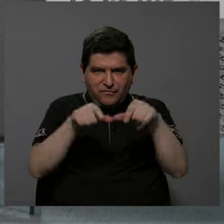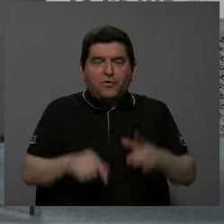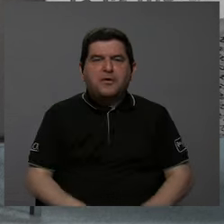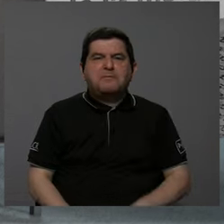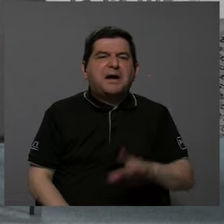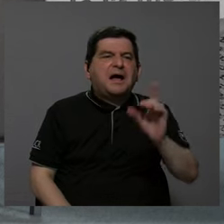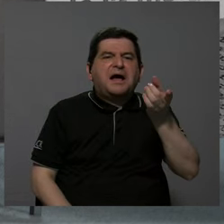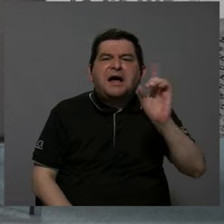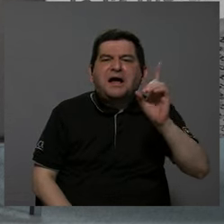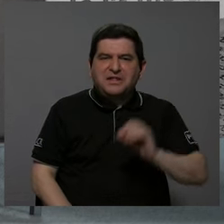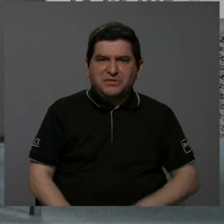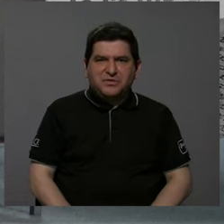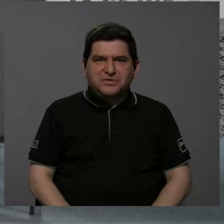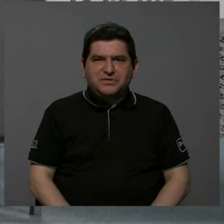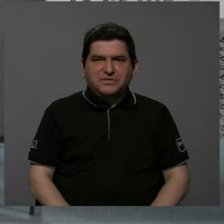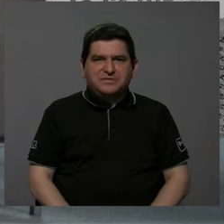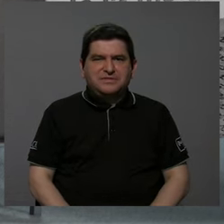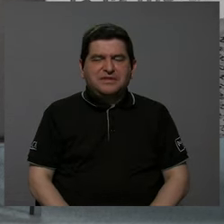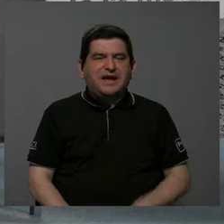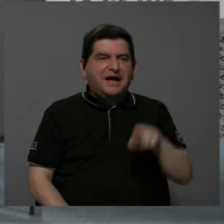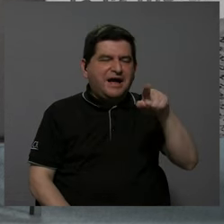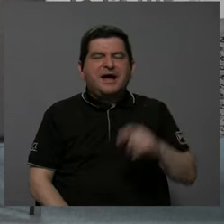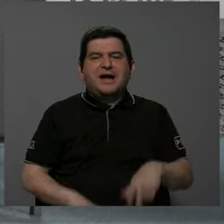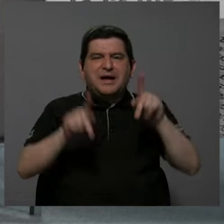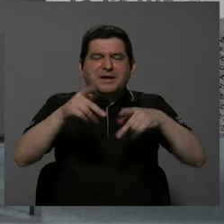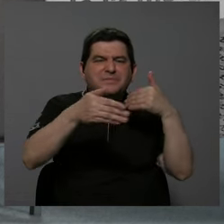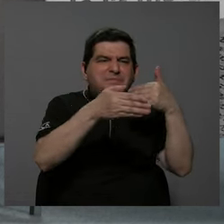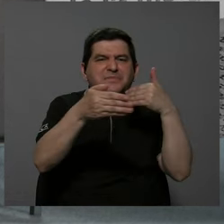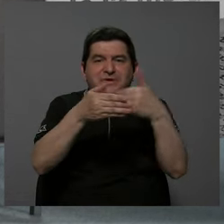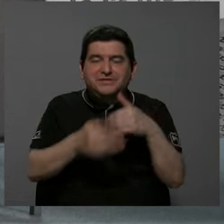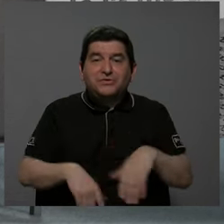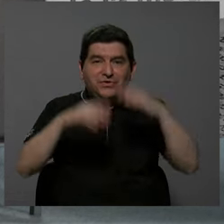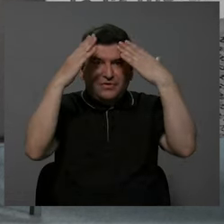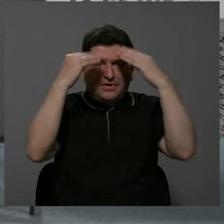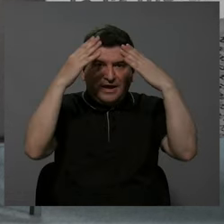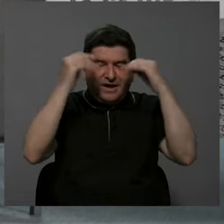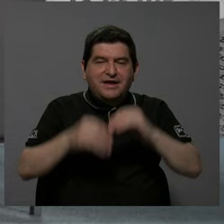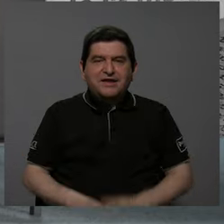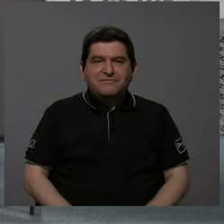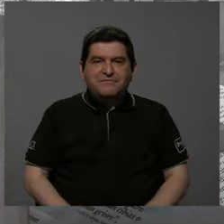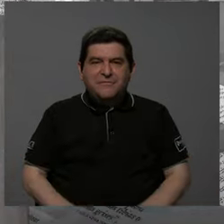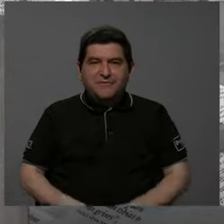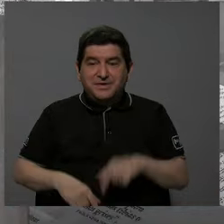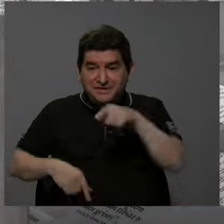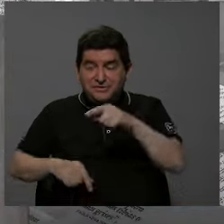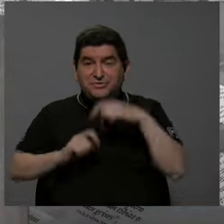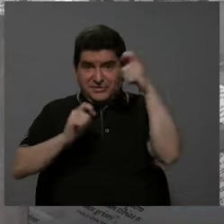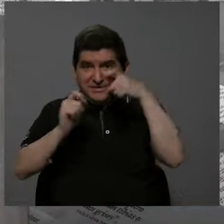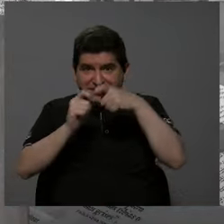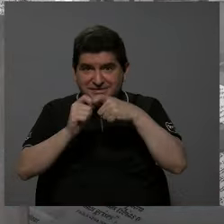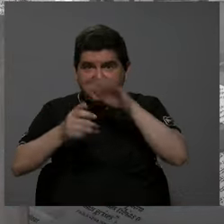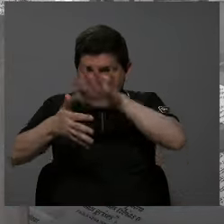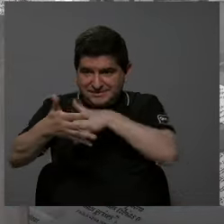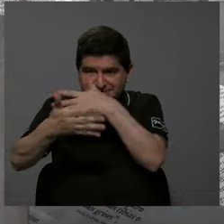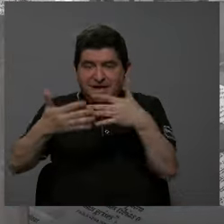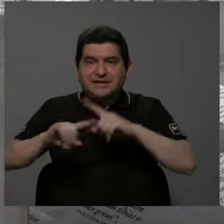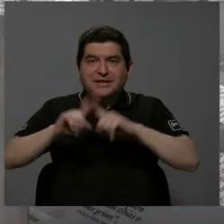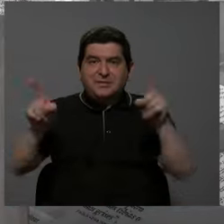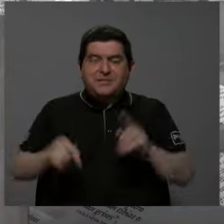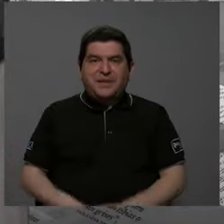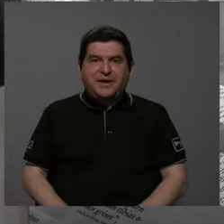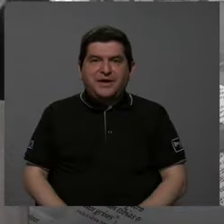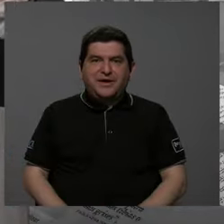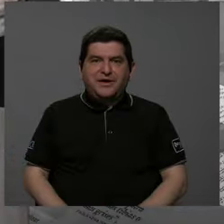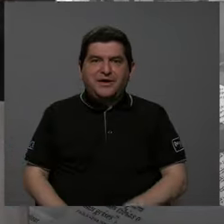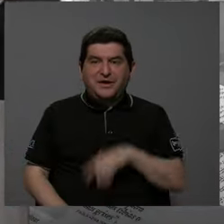nos dice dónde está ubicada, nos dice quiénes son los linderos, la medida. Eso se llama información gráfica. Pero antes el catastro iba por un lado,